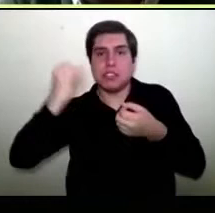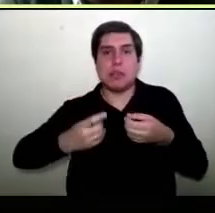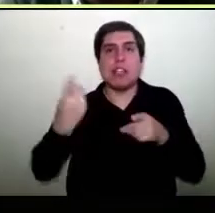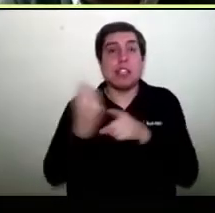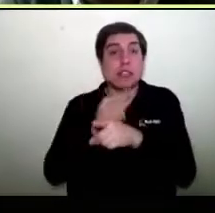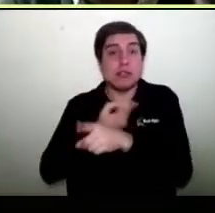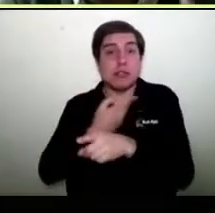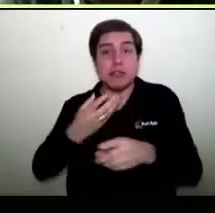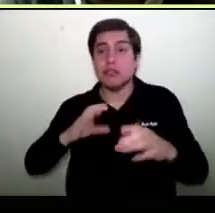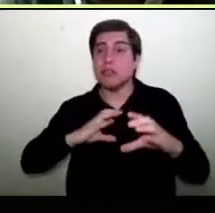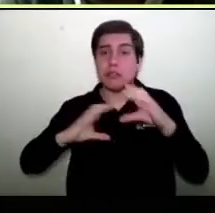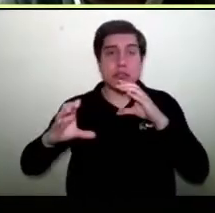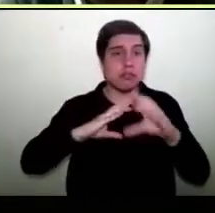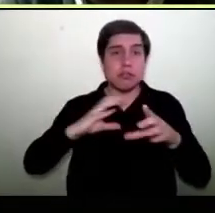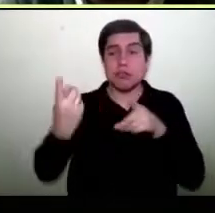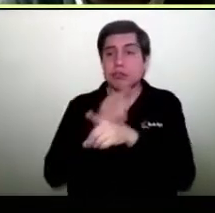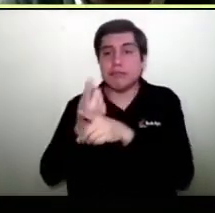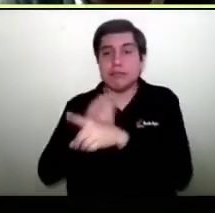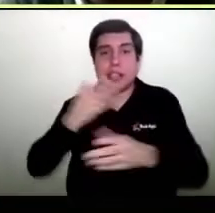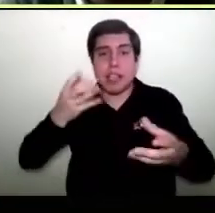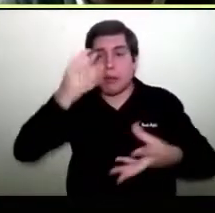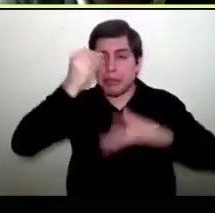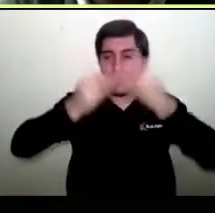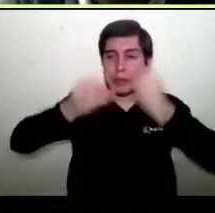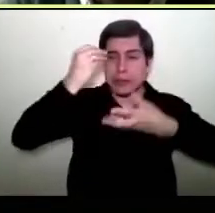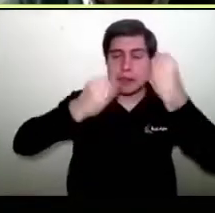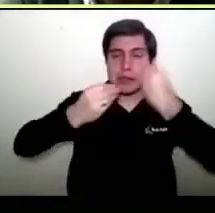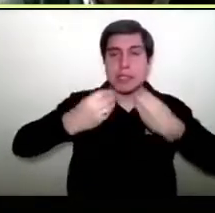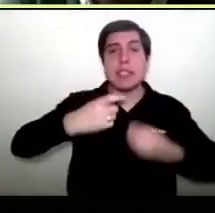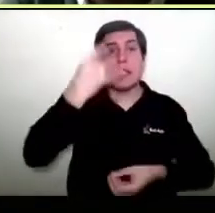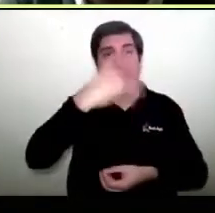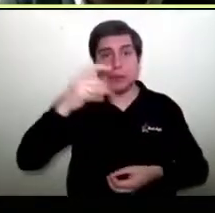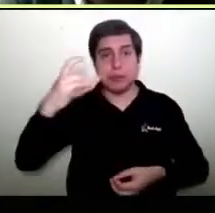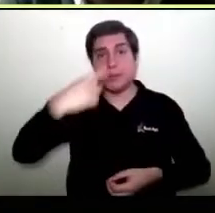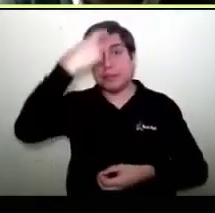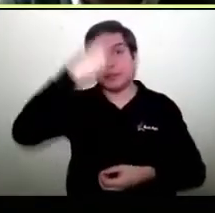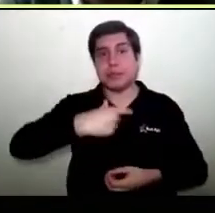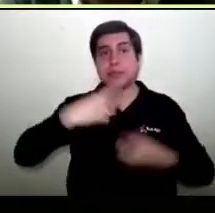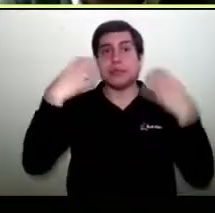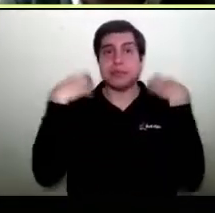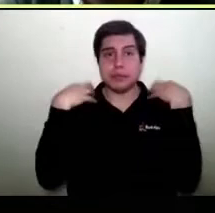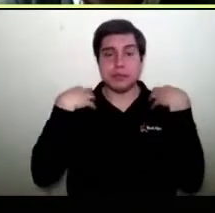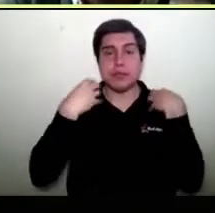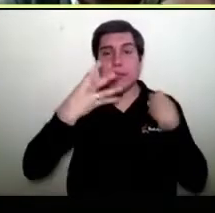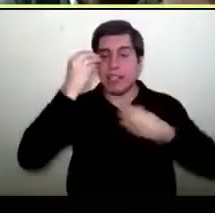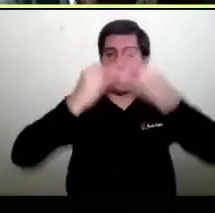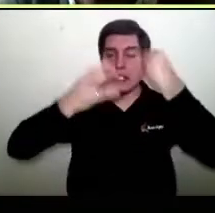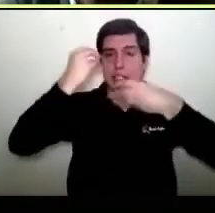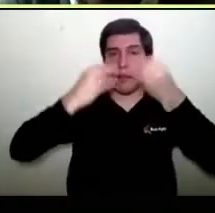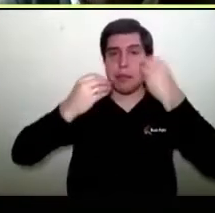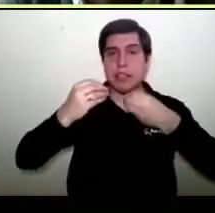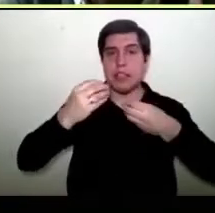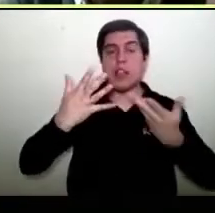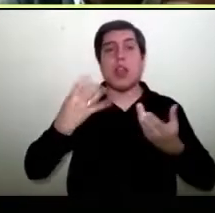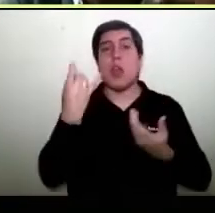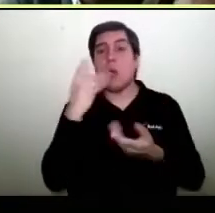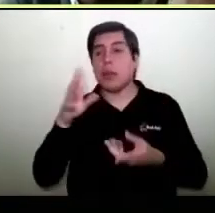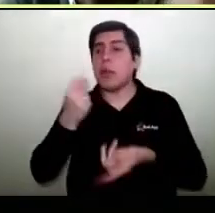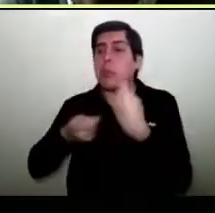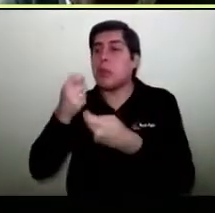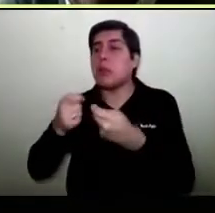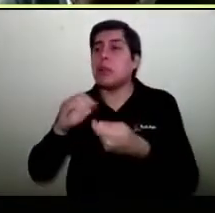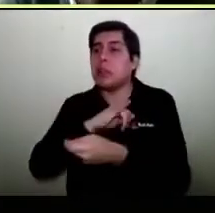capacitaciones y esa obligación de uno también perfeccionarse y no solo subir un producto y esperar que se venda, sino que mejorar la calidad de la foto,